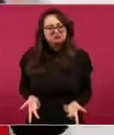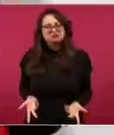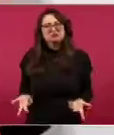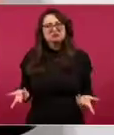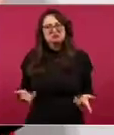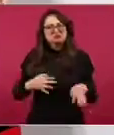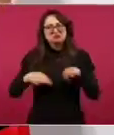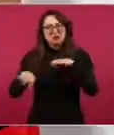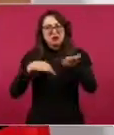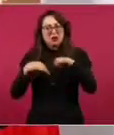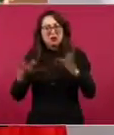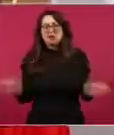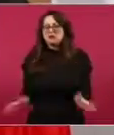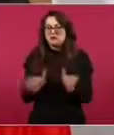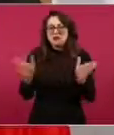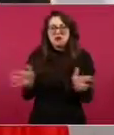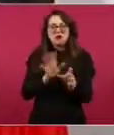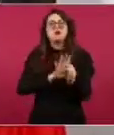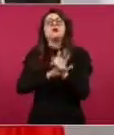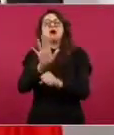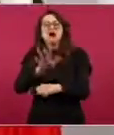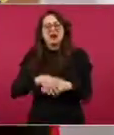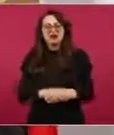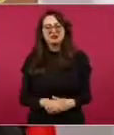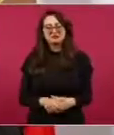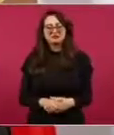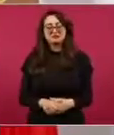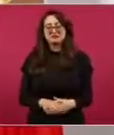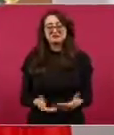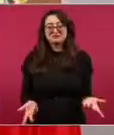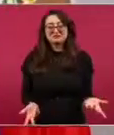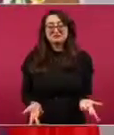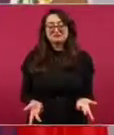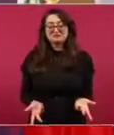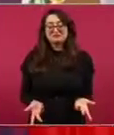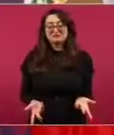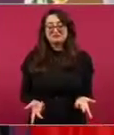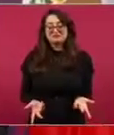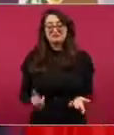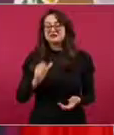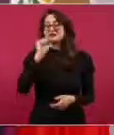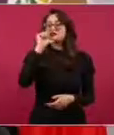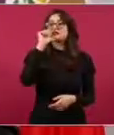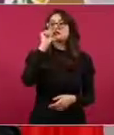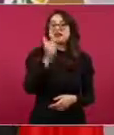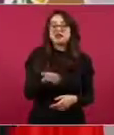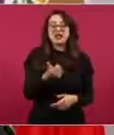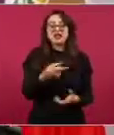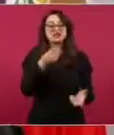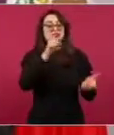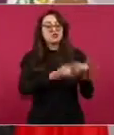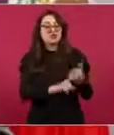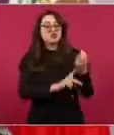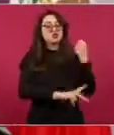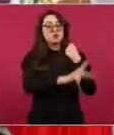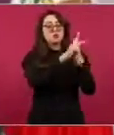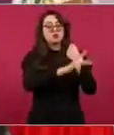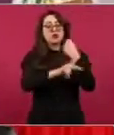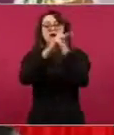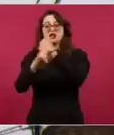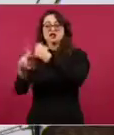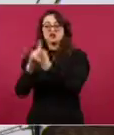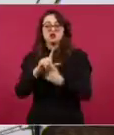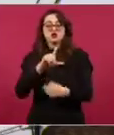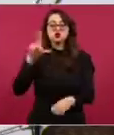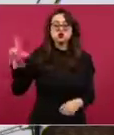hecho es avalar todos los actos autoritarios en contra de gobiernos